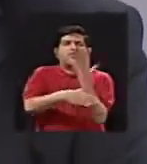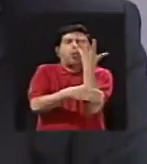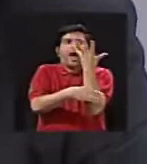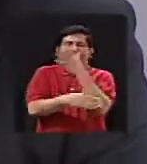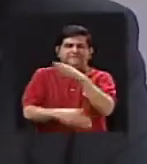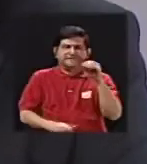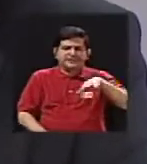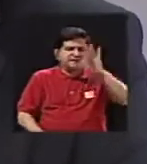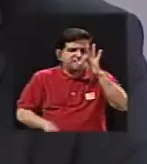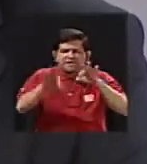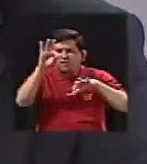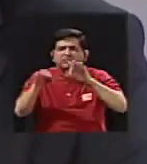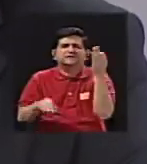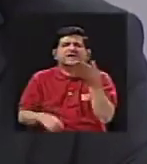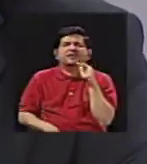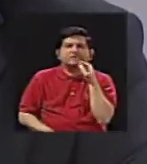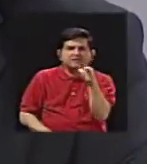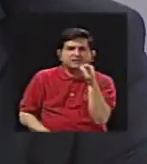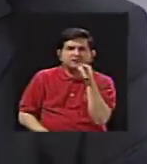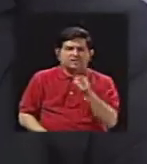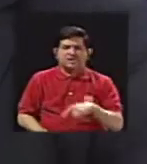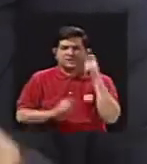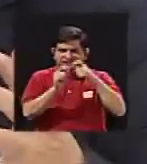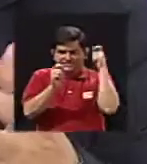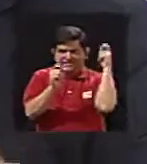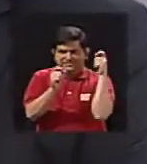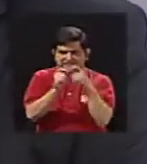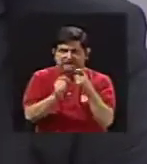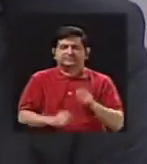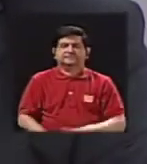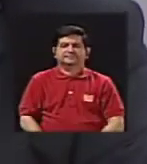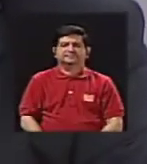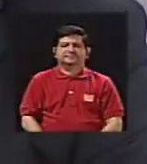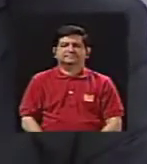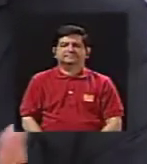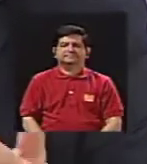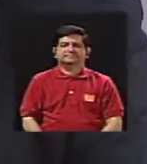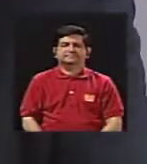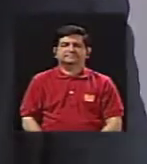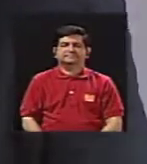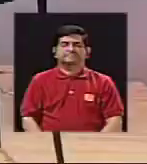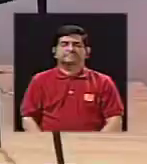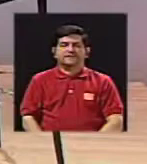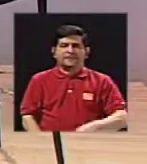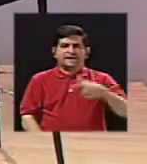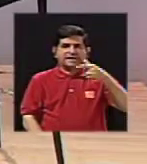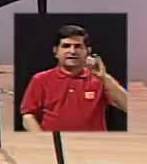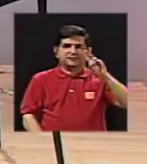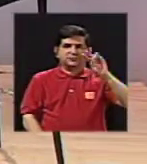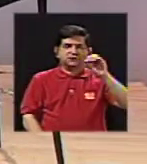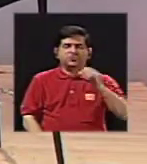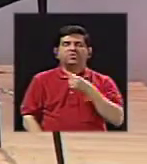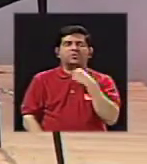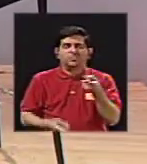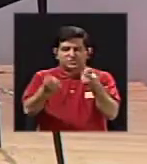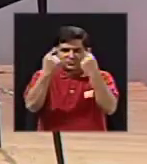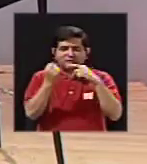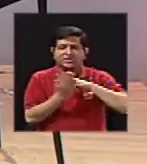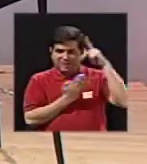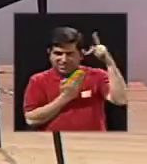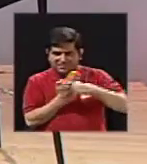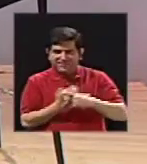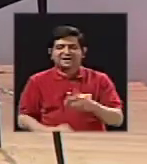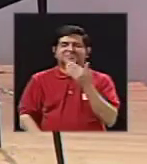han estado encontrando en este macizo. Gino, es un placer contar con su presencia aquí en el programa.